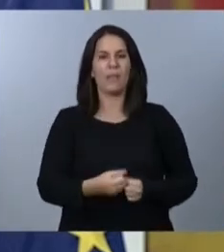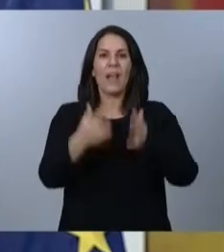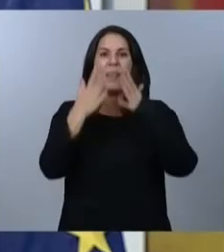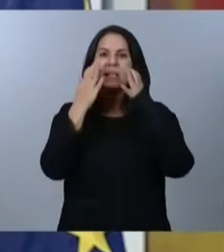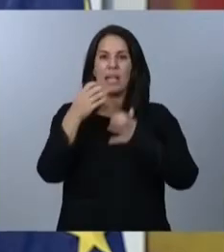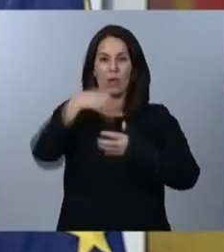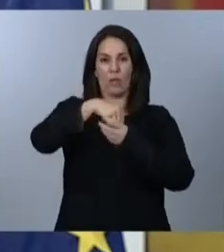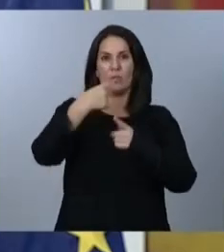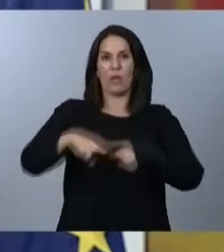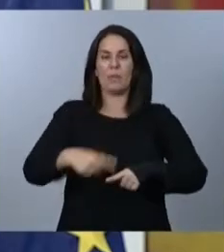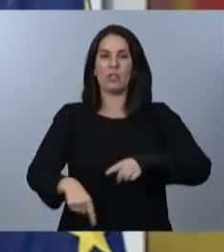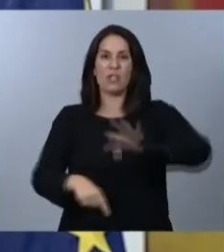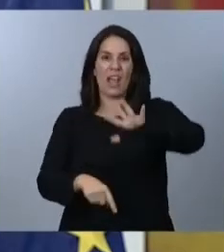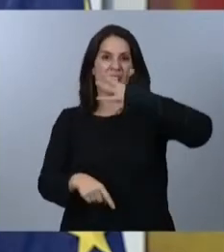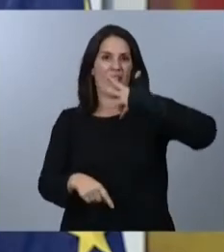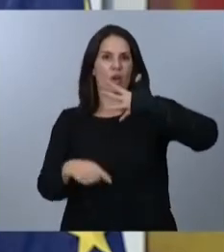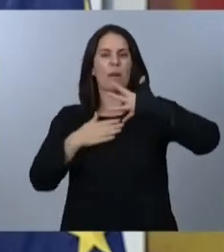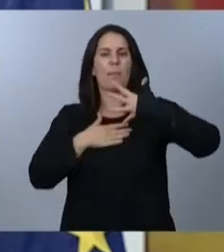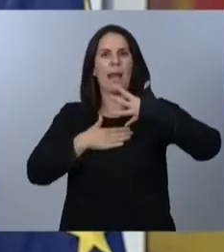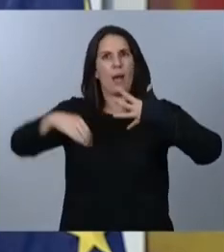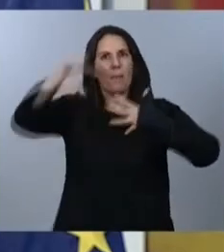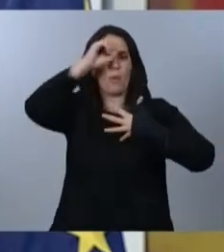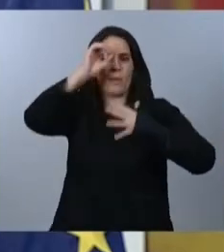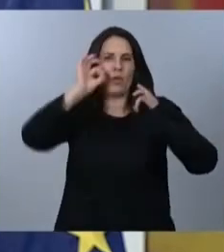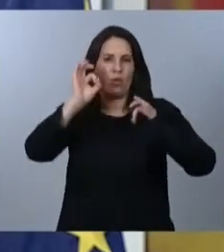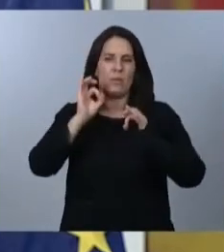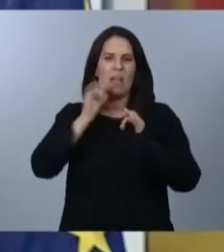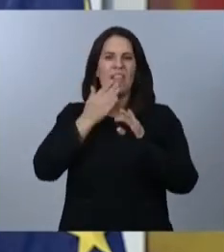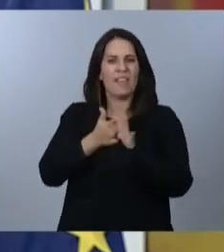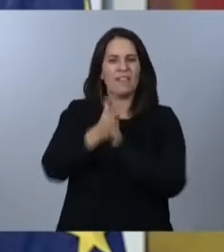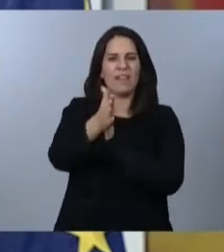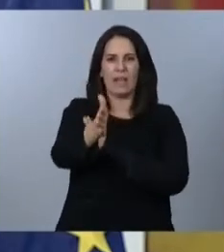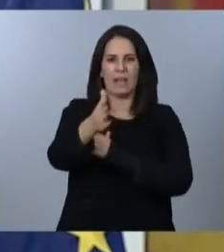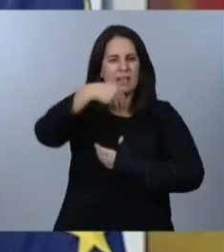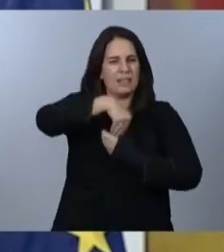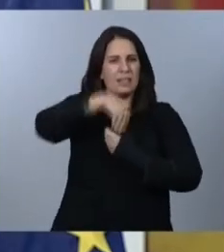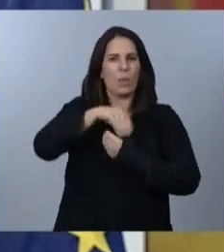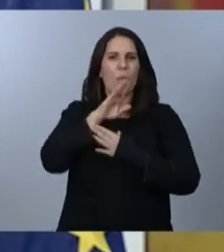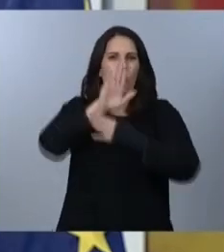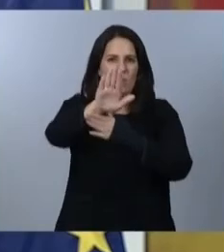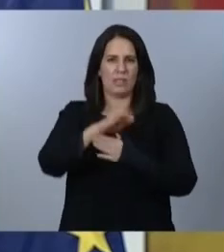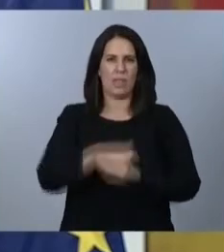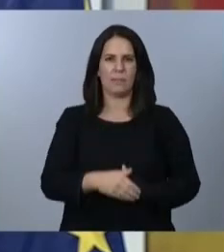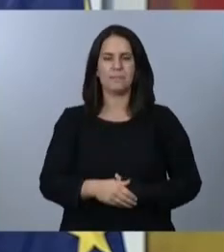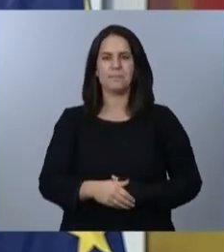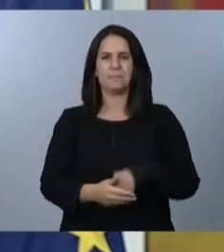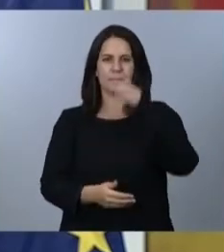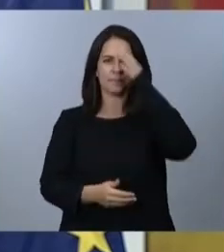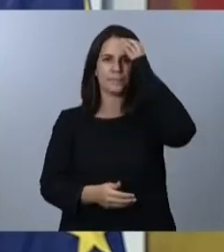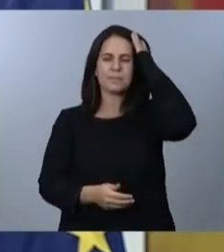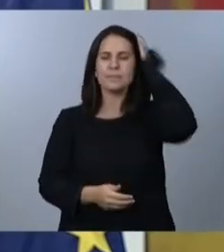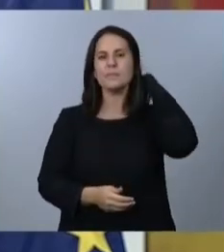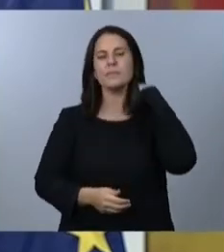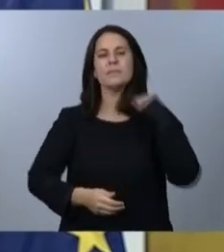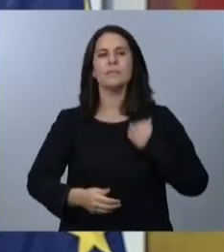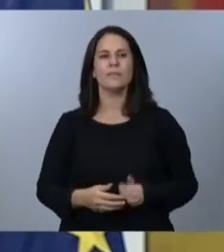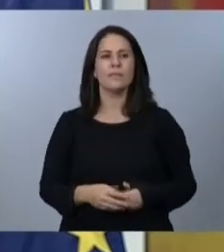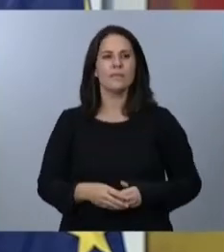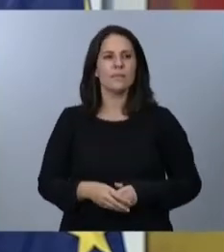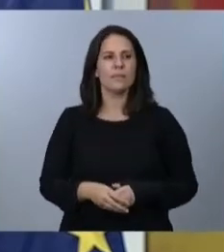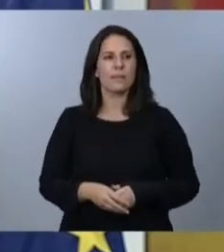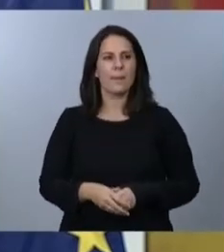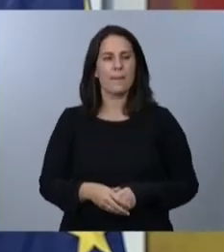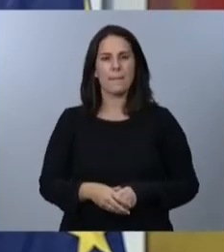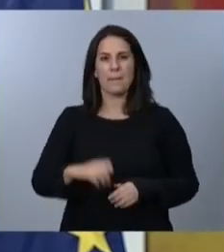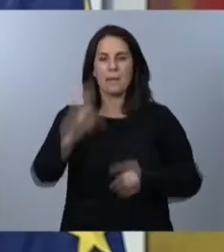que, a mi juicio, definen el espíritu de esta propuesta de presupuestos del Gobierno de coalición. En primer lugar, el refuerzo